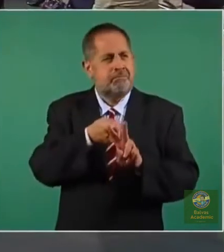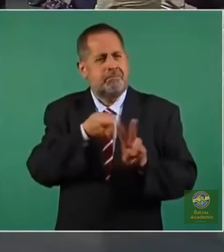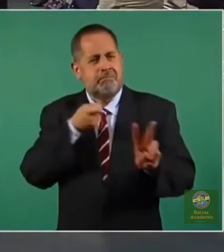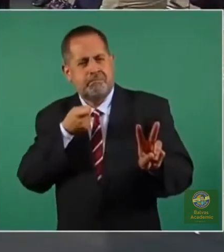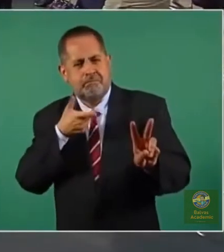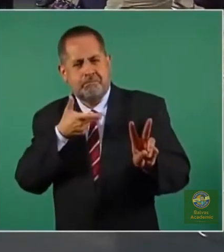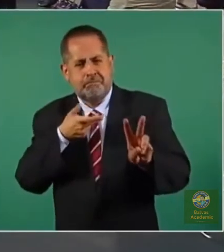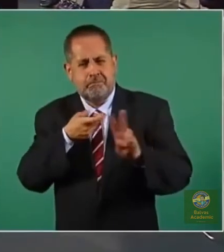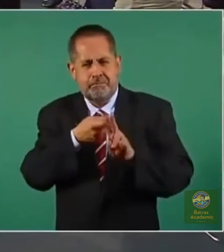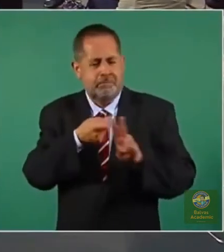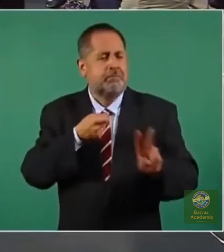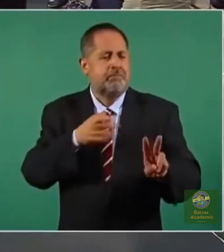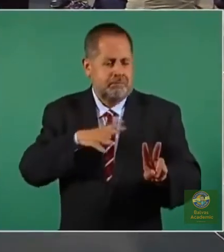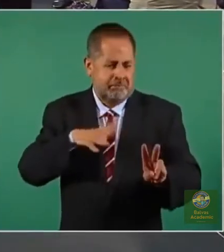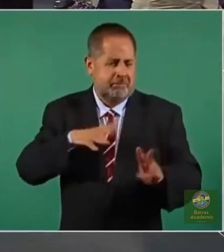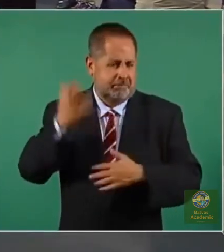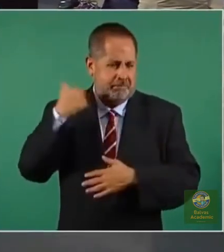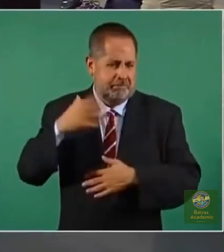resortera